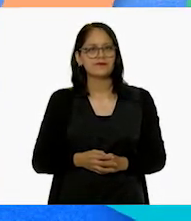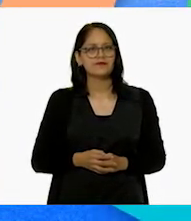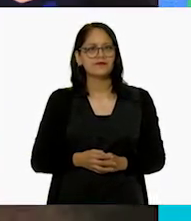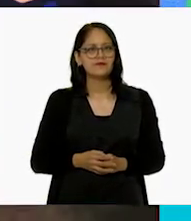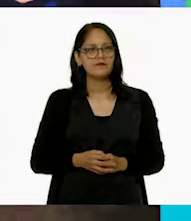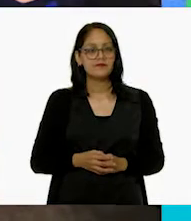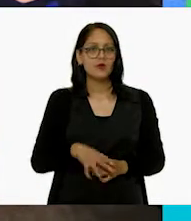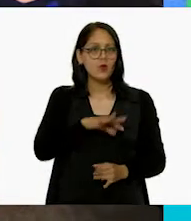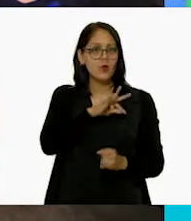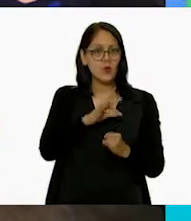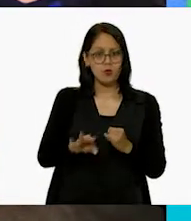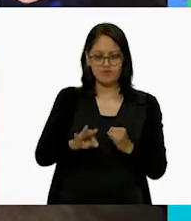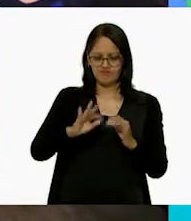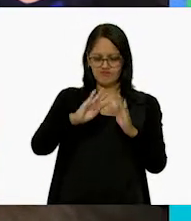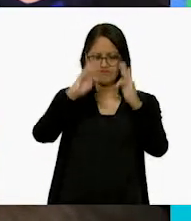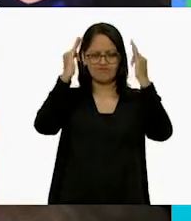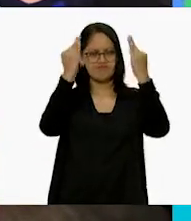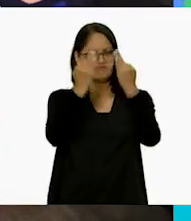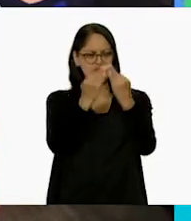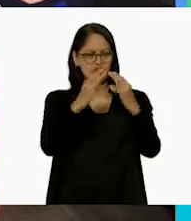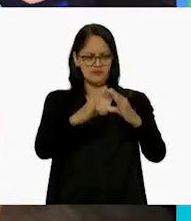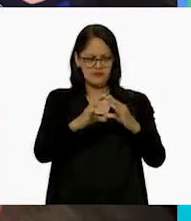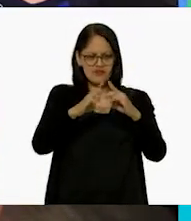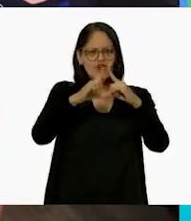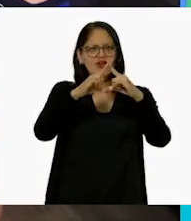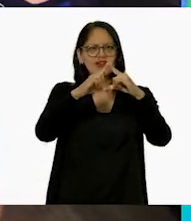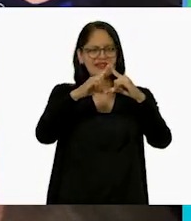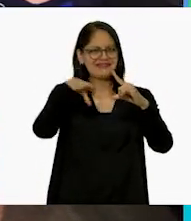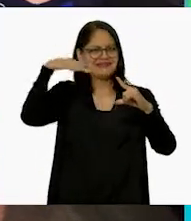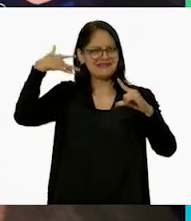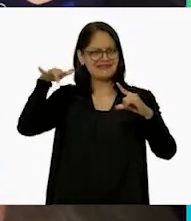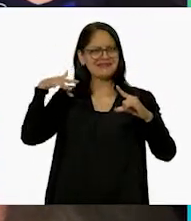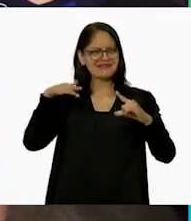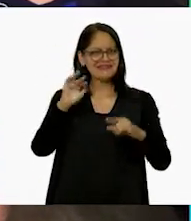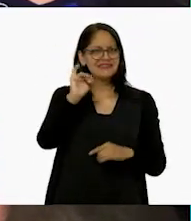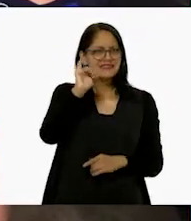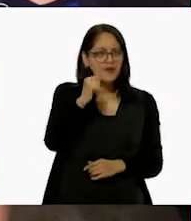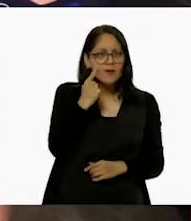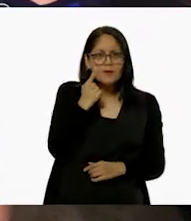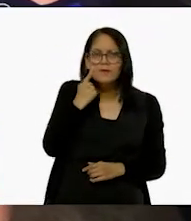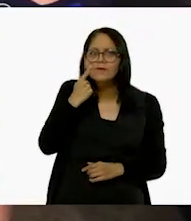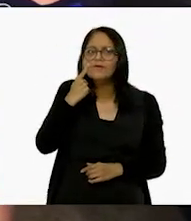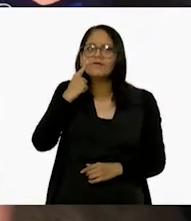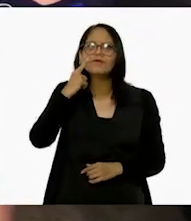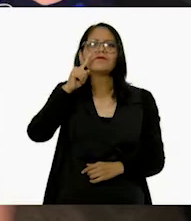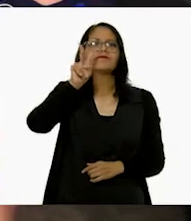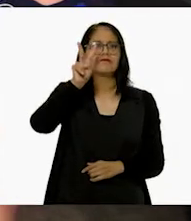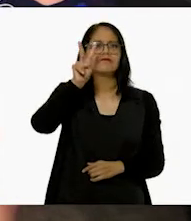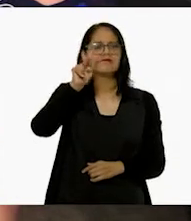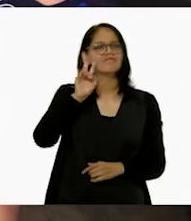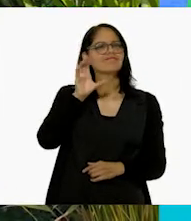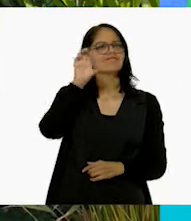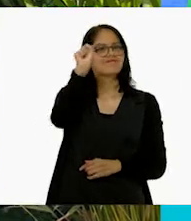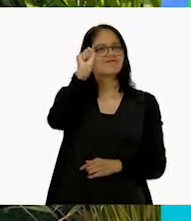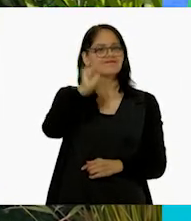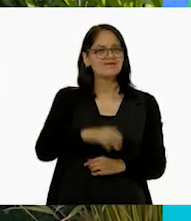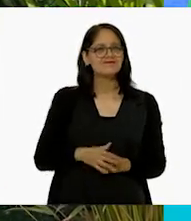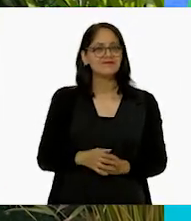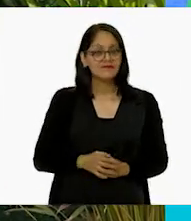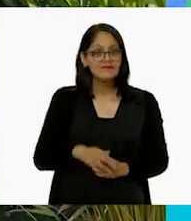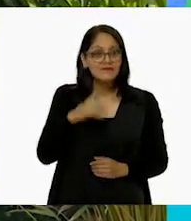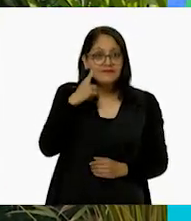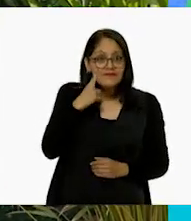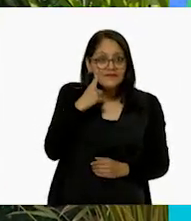Nuestra última figura pica un poco, eso sí, si miras al tejado quizás la puedas ver.